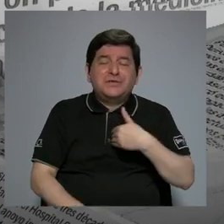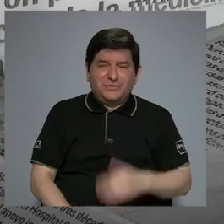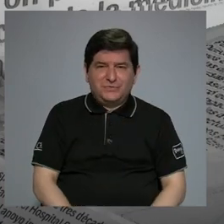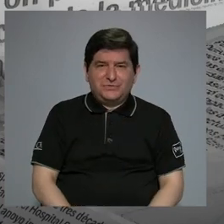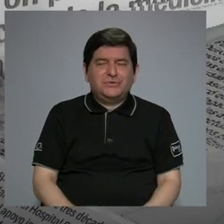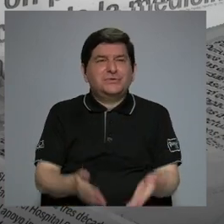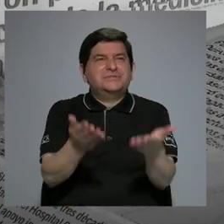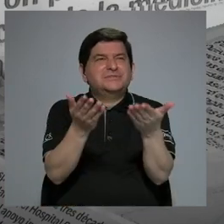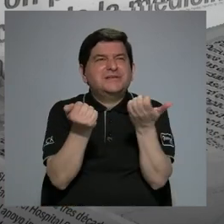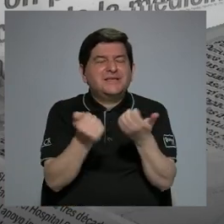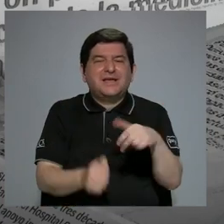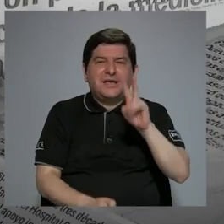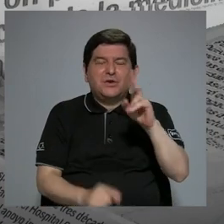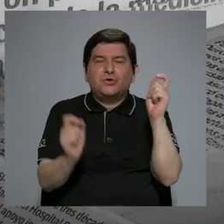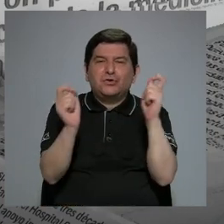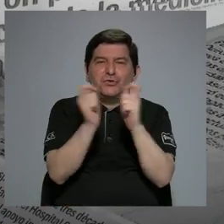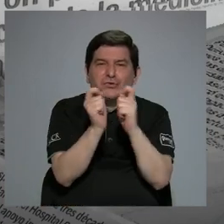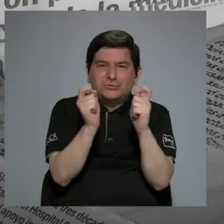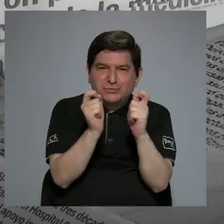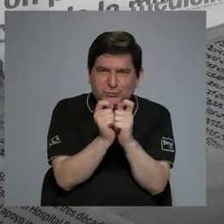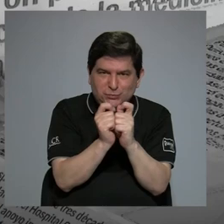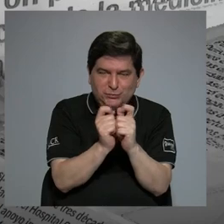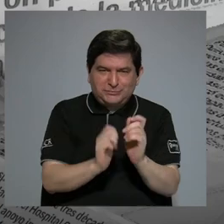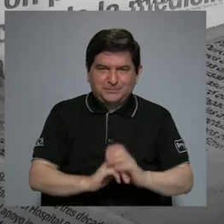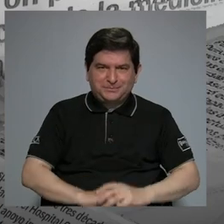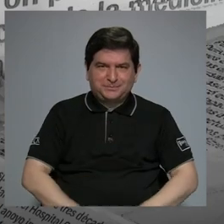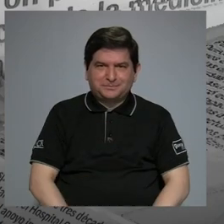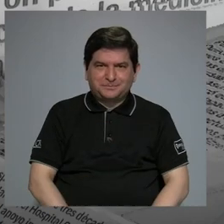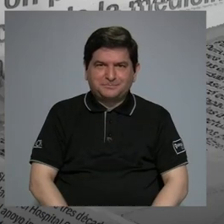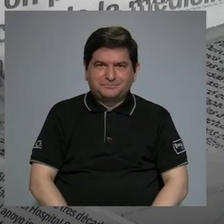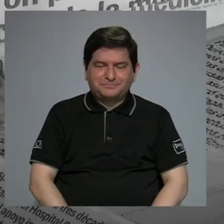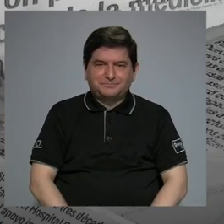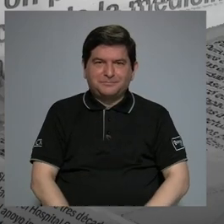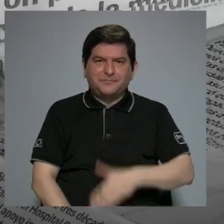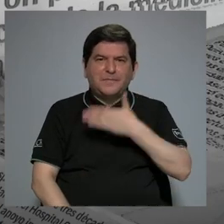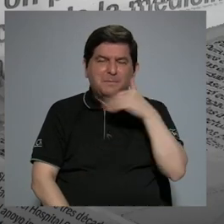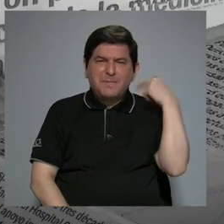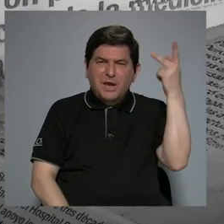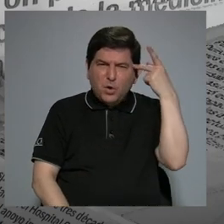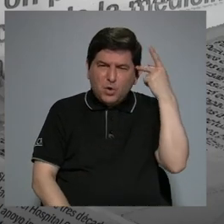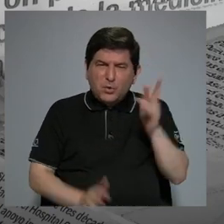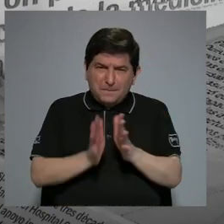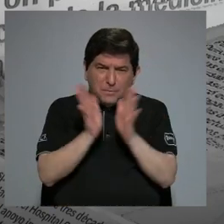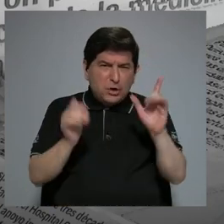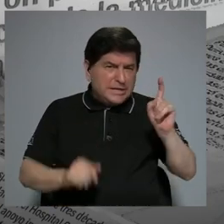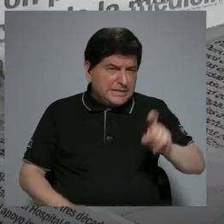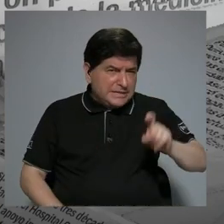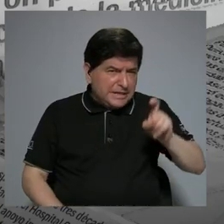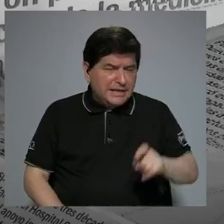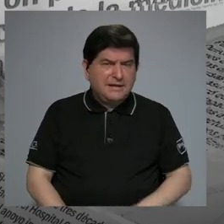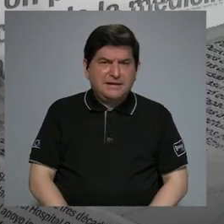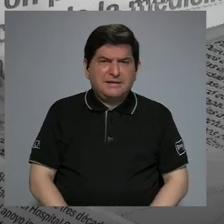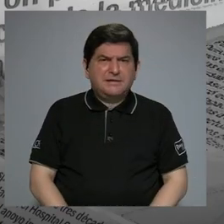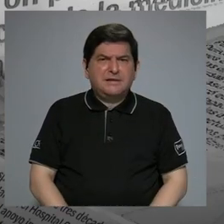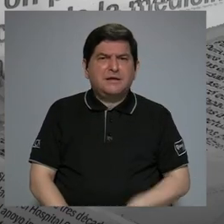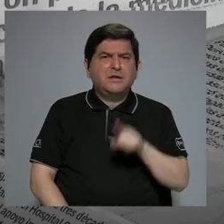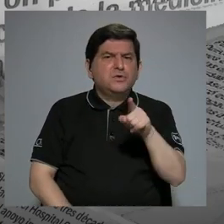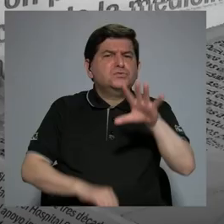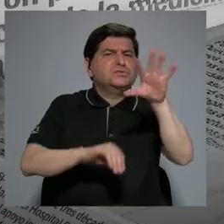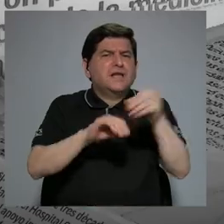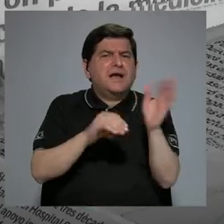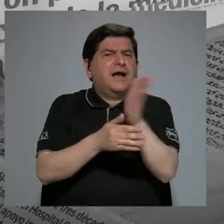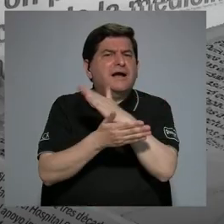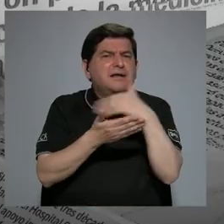dos puntos y es, necesitamos mejores políticas públicas y algo más que usted quiera